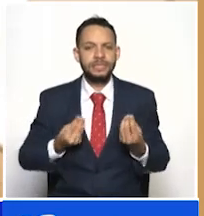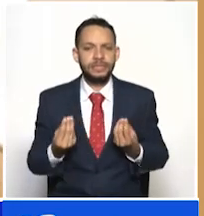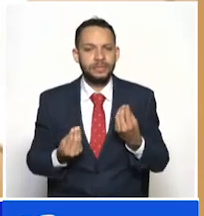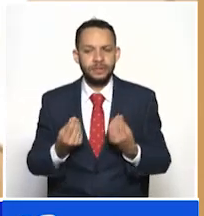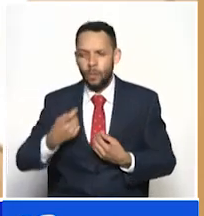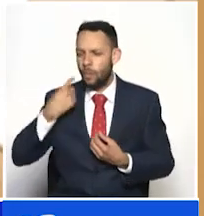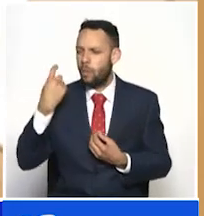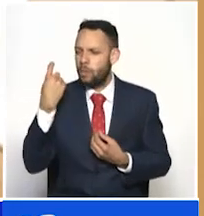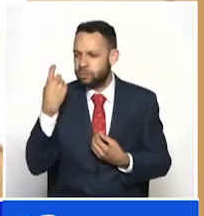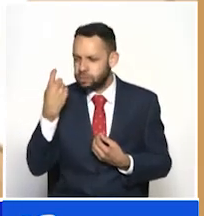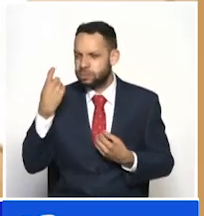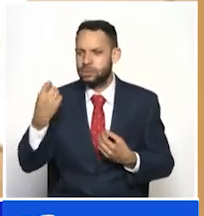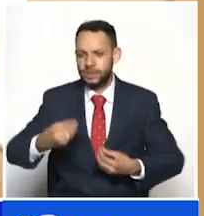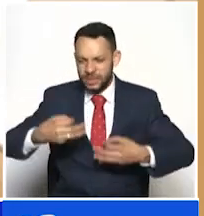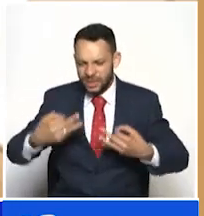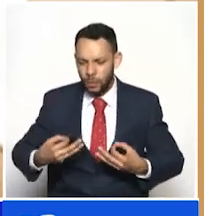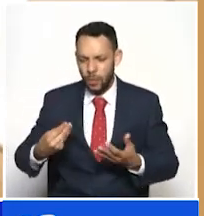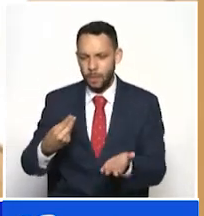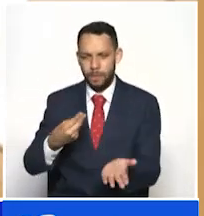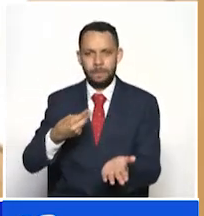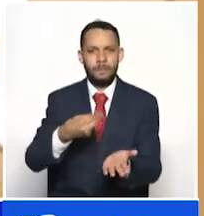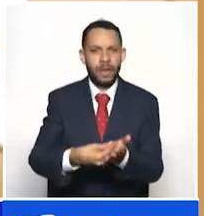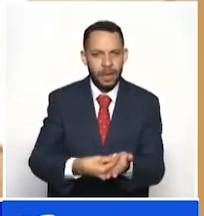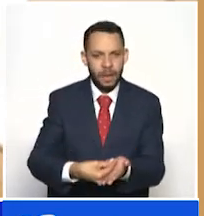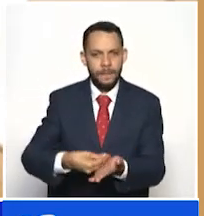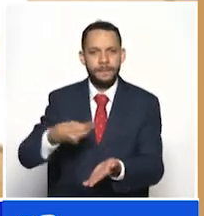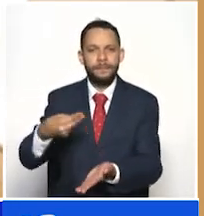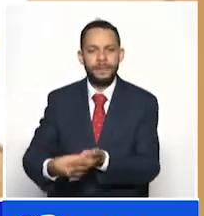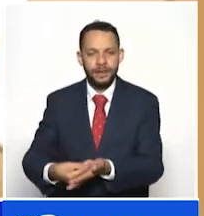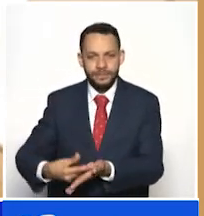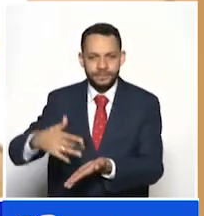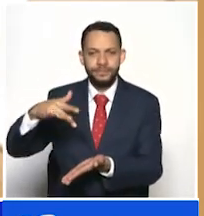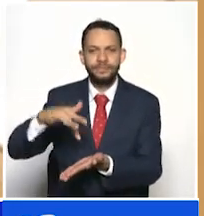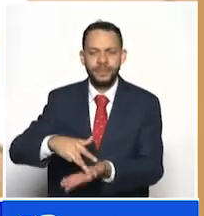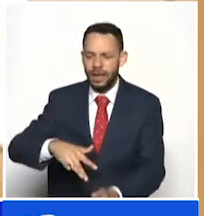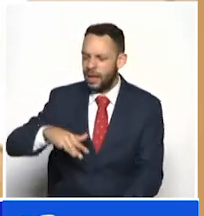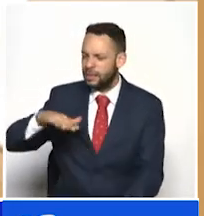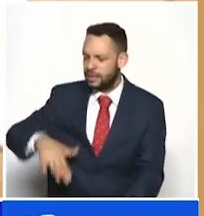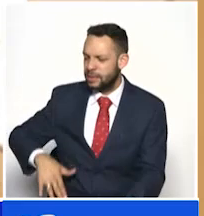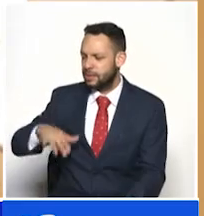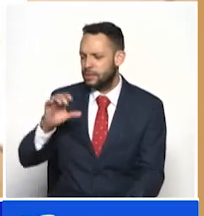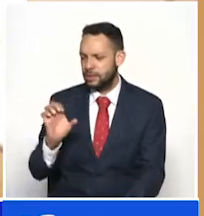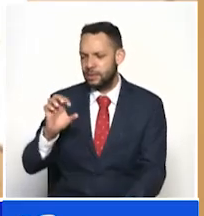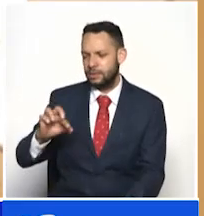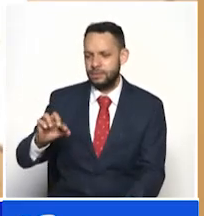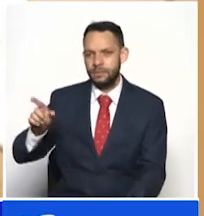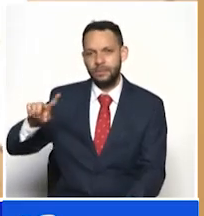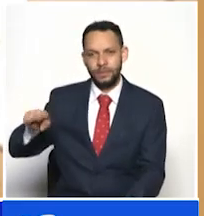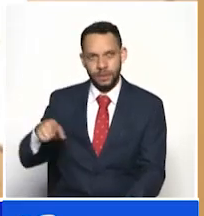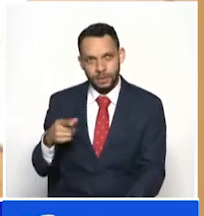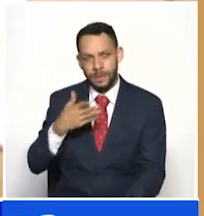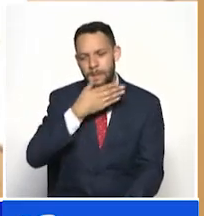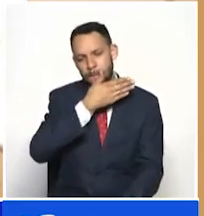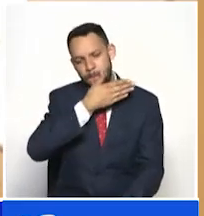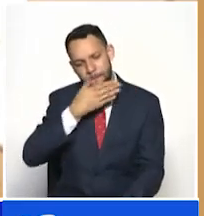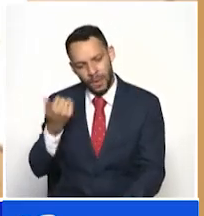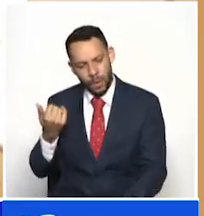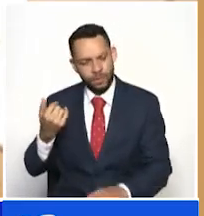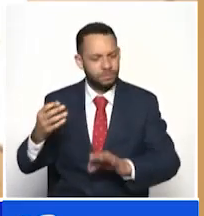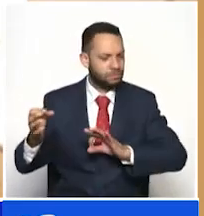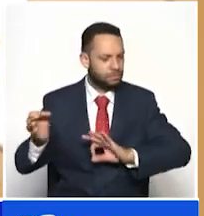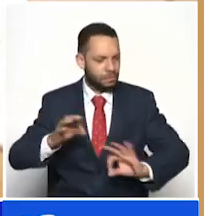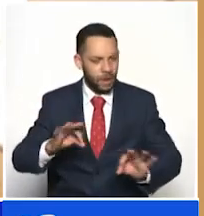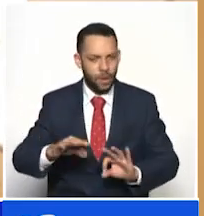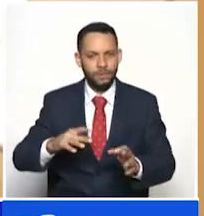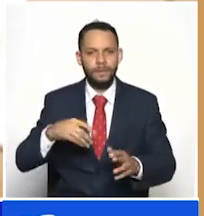lograr los pagos que las EPS tienen con la red y de esta manera mejorar las